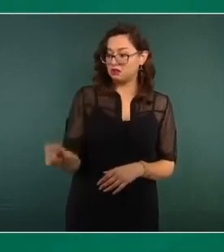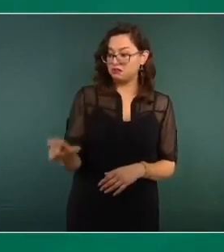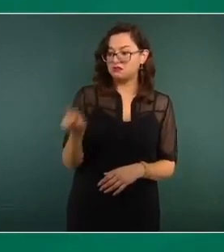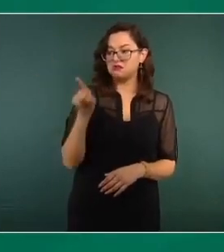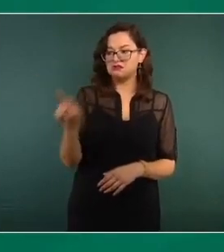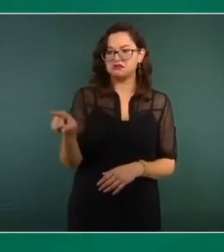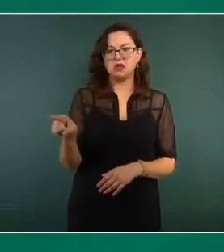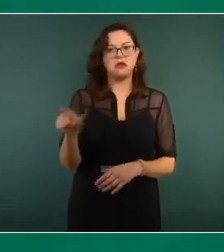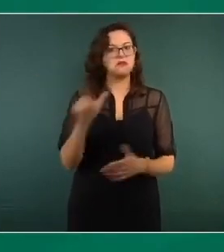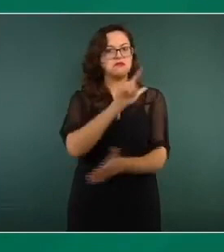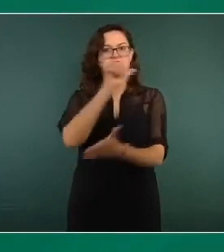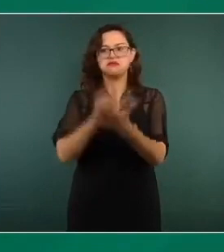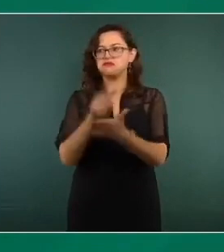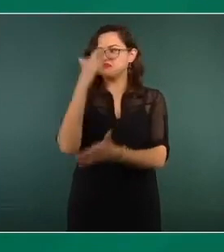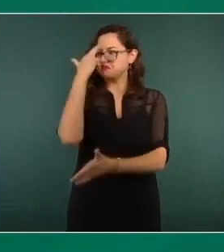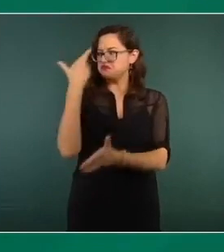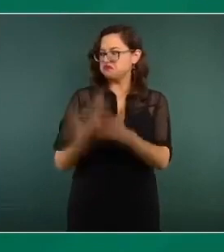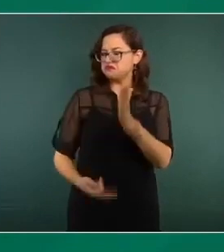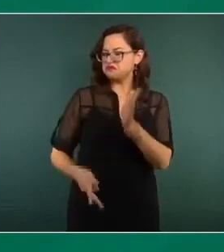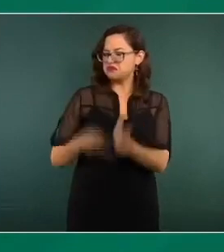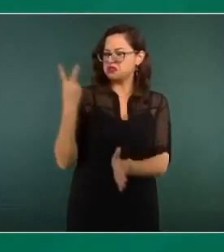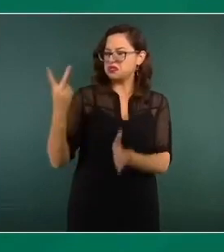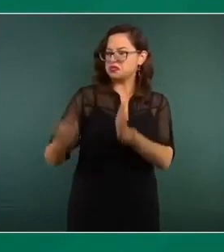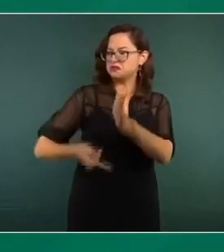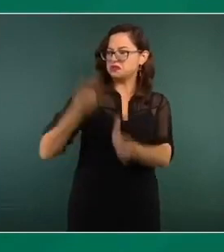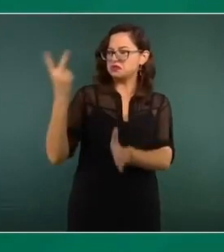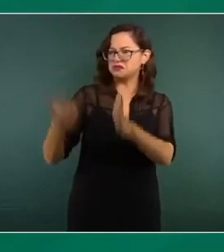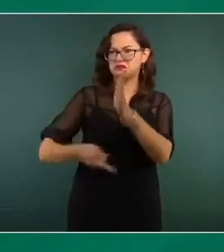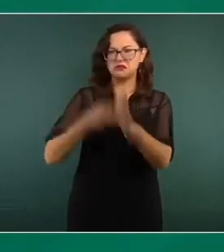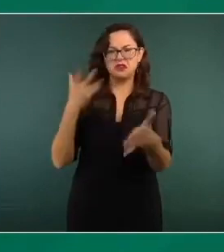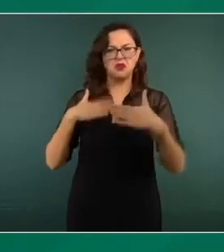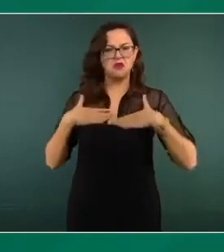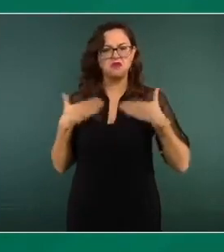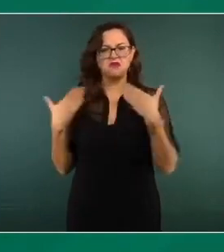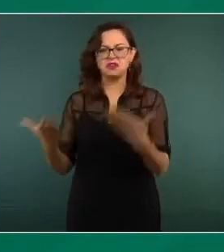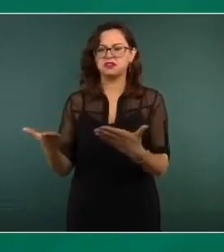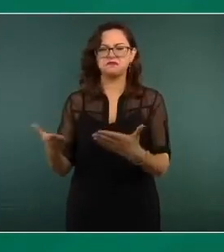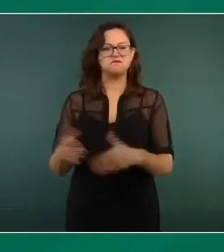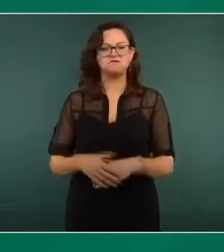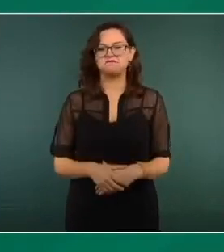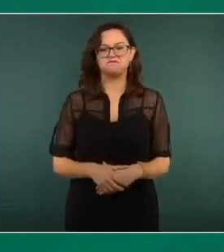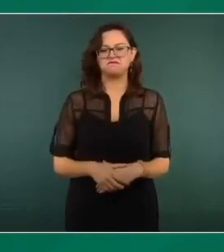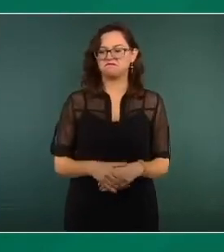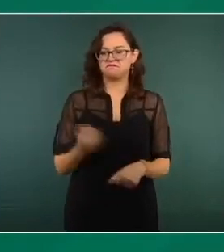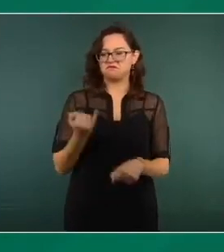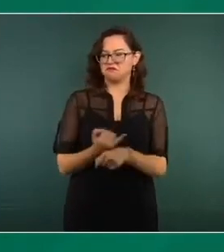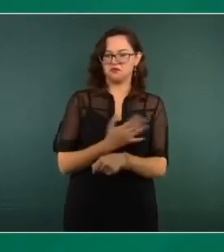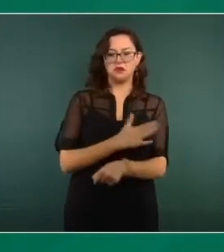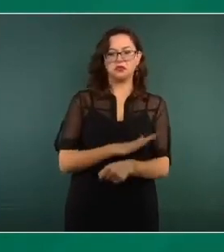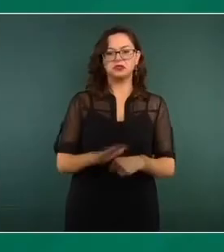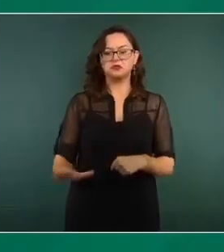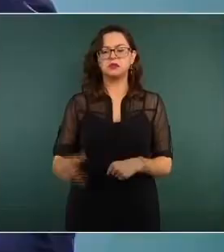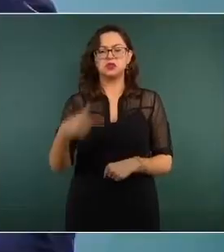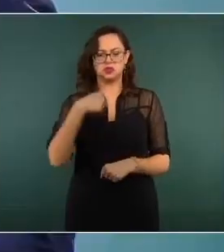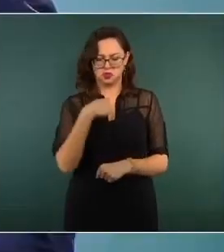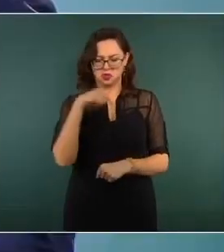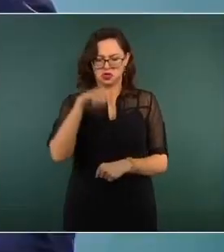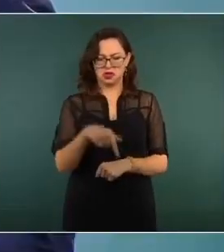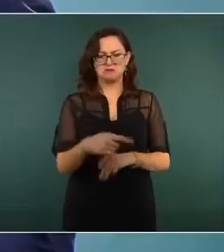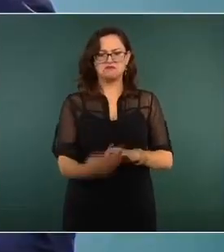cara aquí y ante la autoridad. No busco la protección a cambio